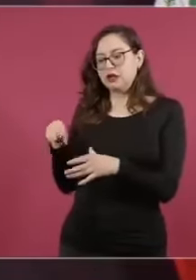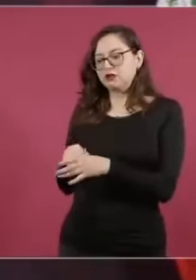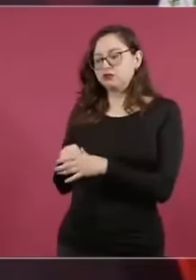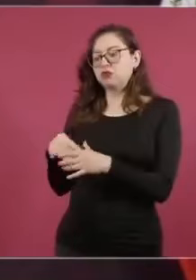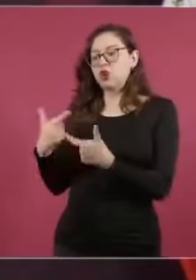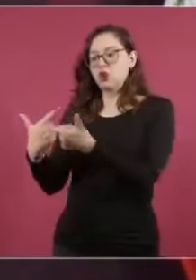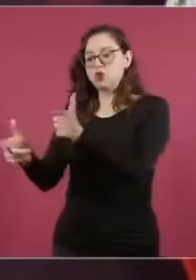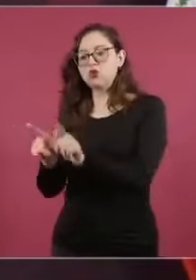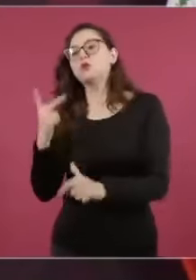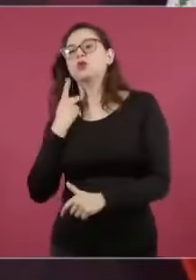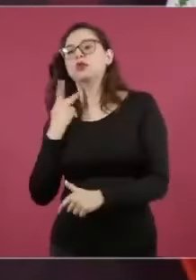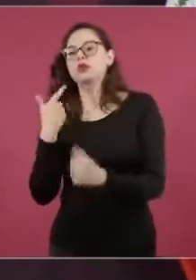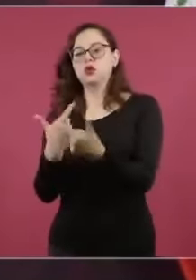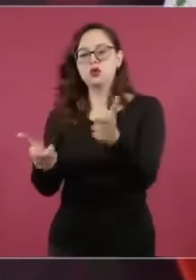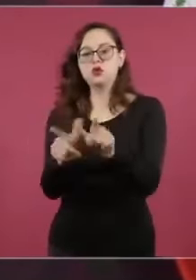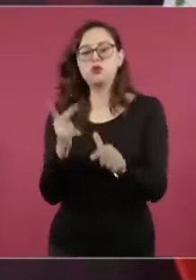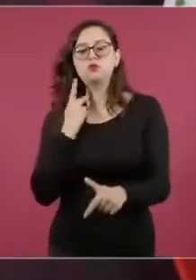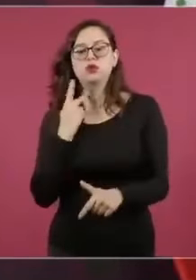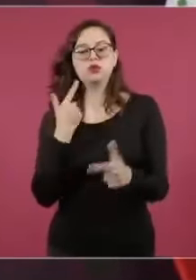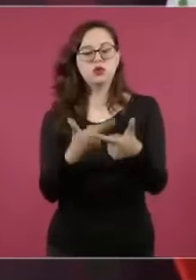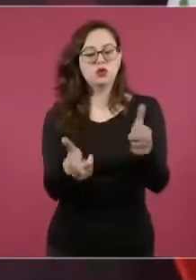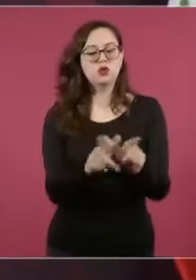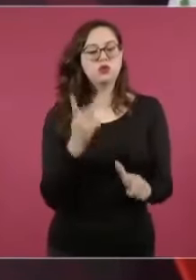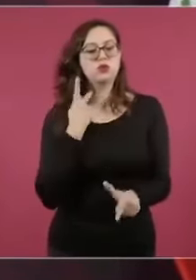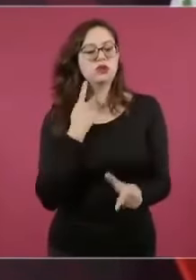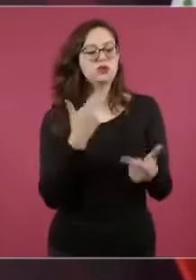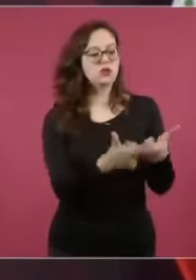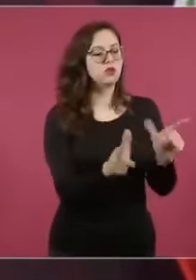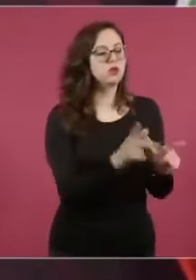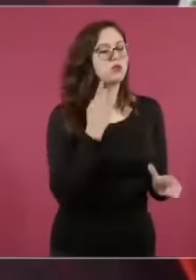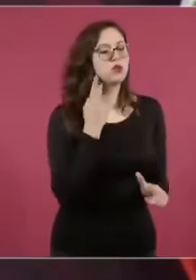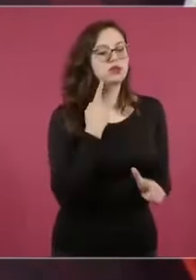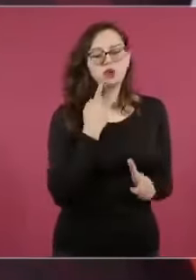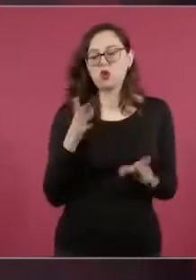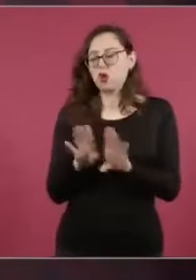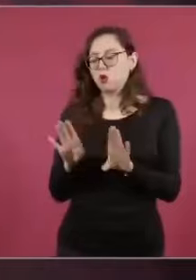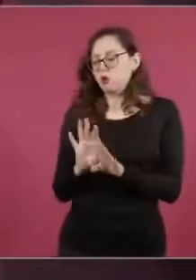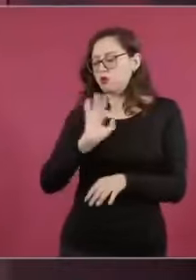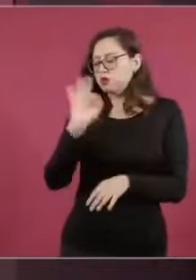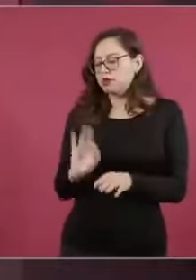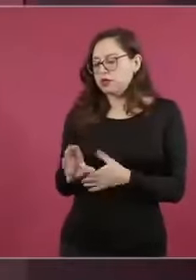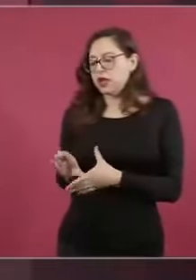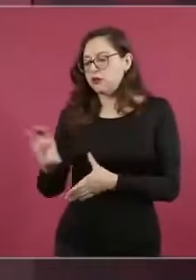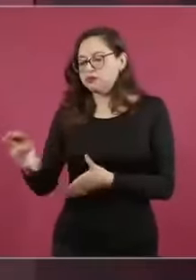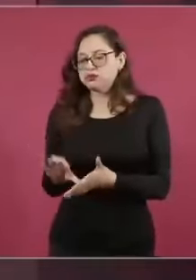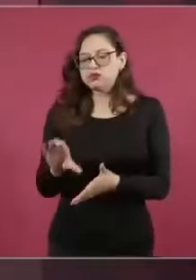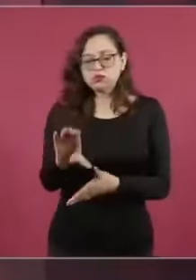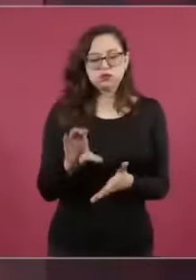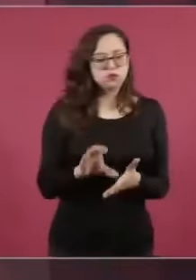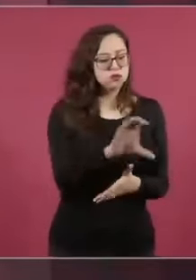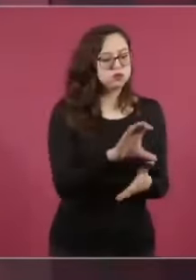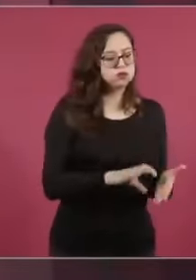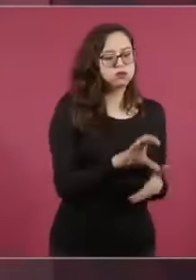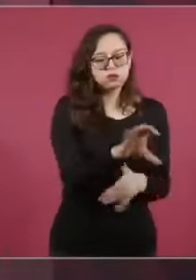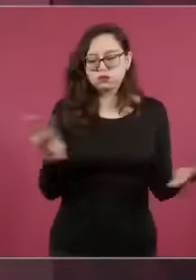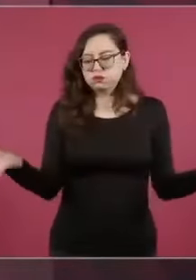que deben ser por lo menos 200 distritos es que es de locos de verdad pero bueno a lópez al que decía